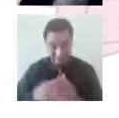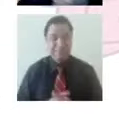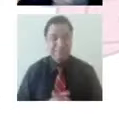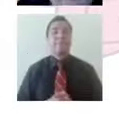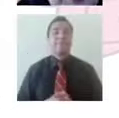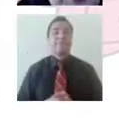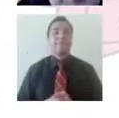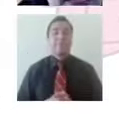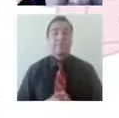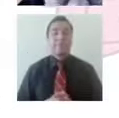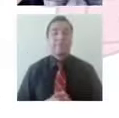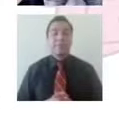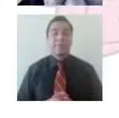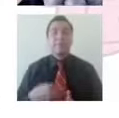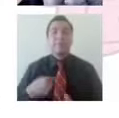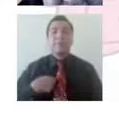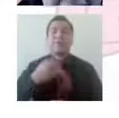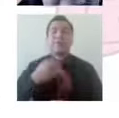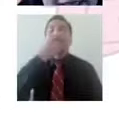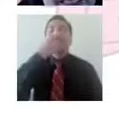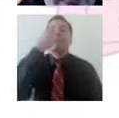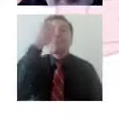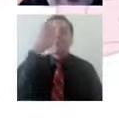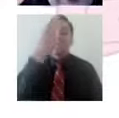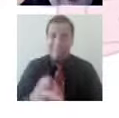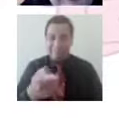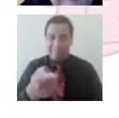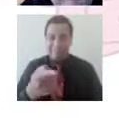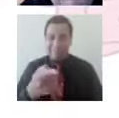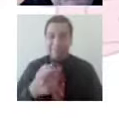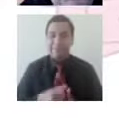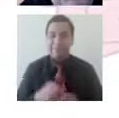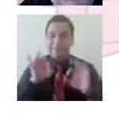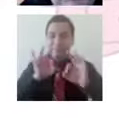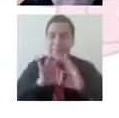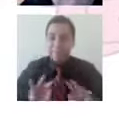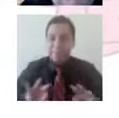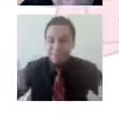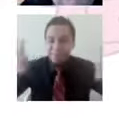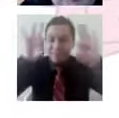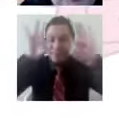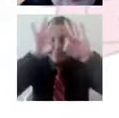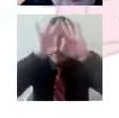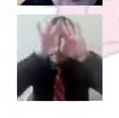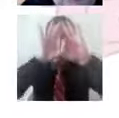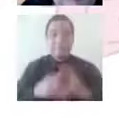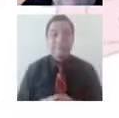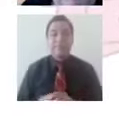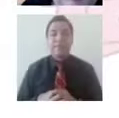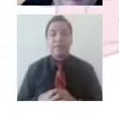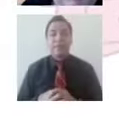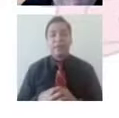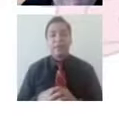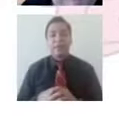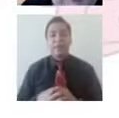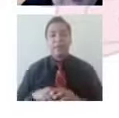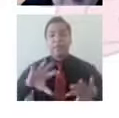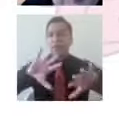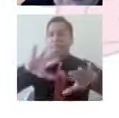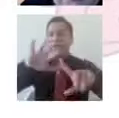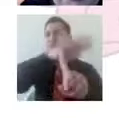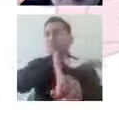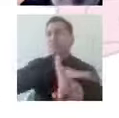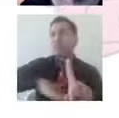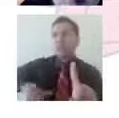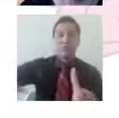Quiero hacer solamente en esta parte, como les mencionaba, de la cuestión del mundo psicosocial, como la pareja, la familia, bla,